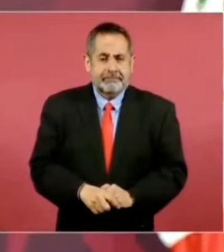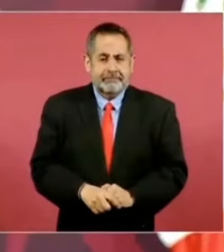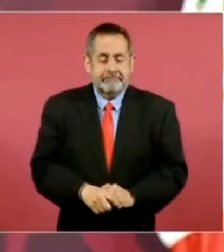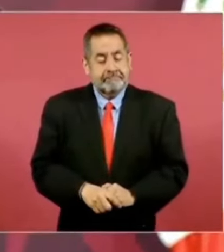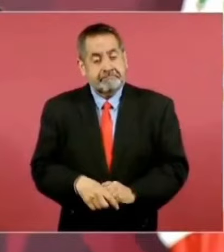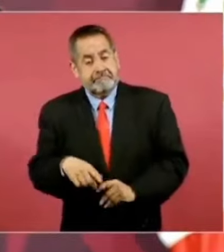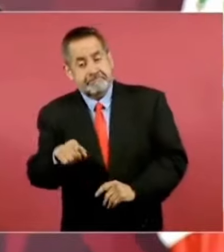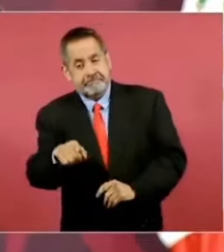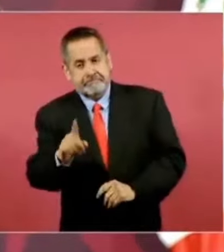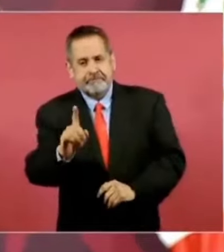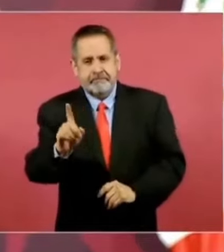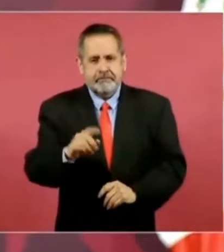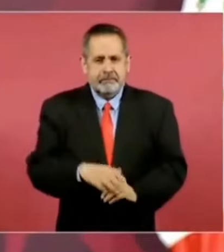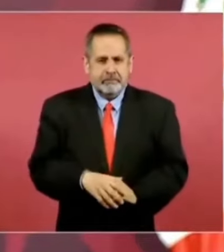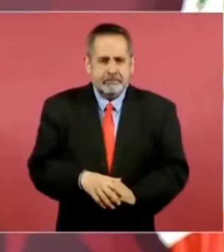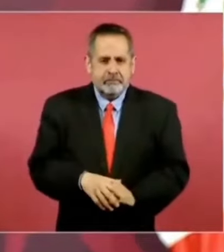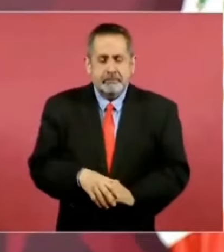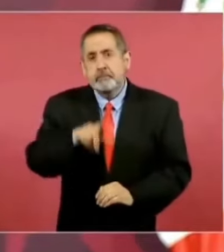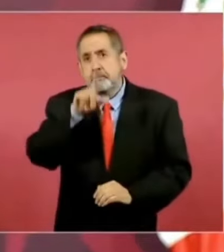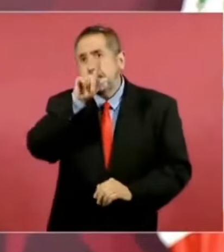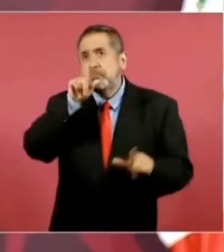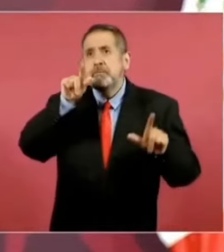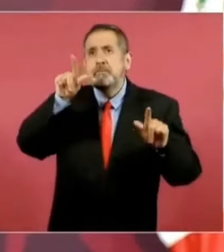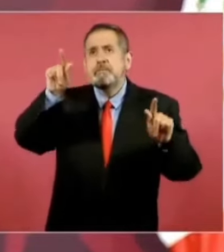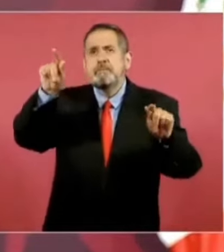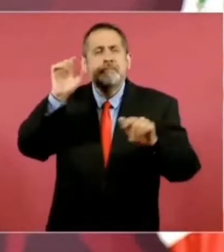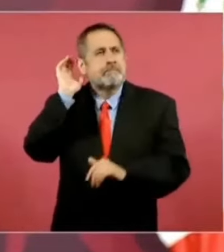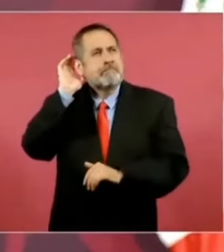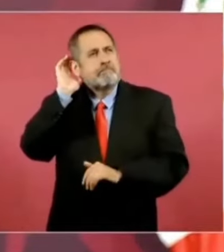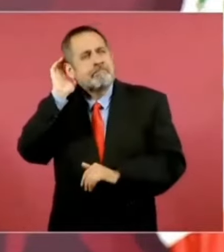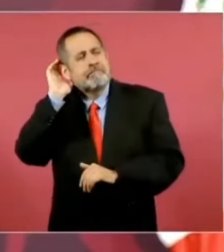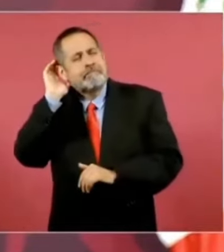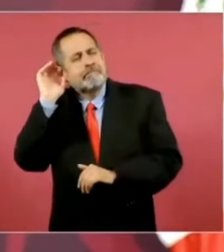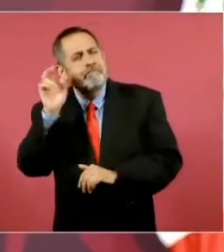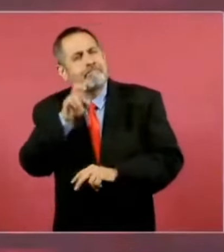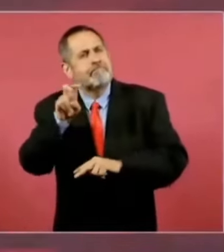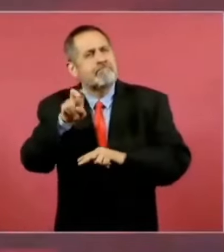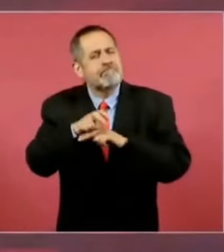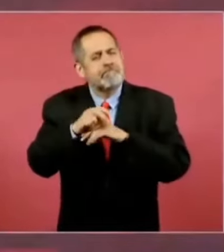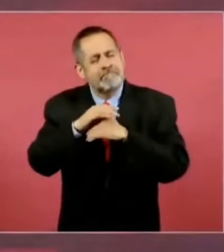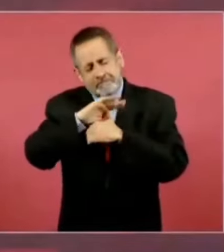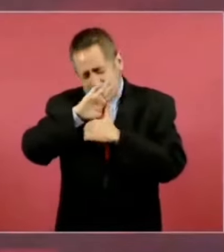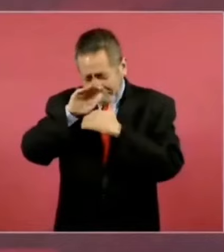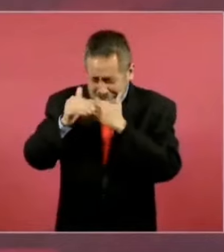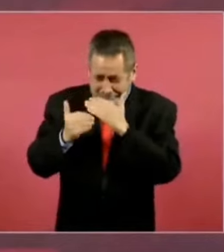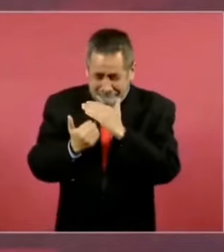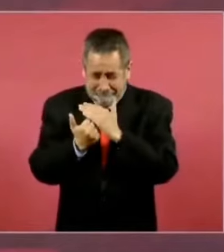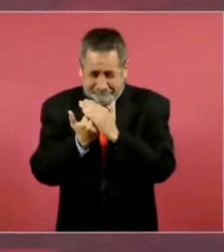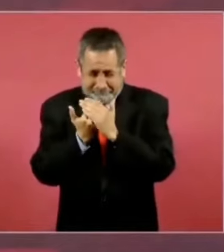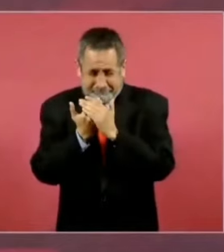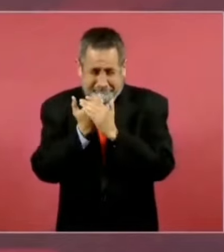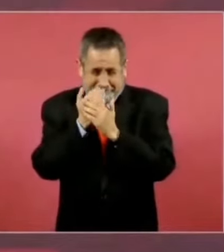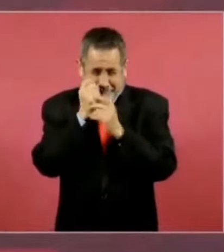no, escuchar los pájaros, estar esperando en la mañana muy temprano,